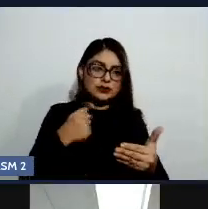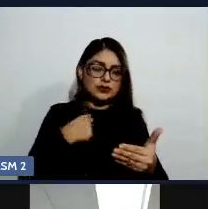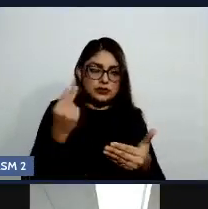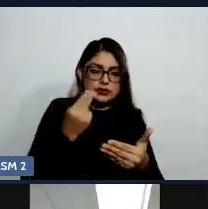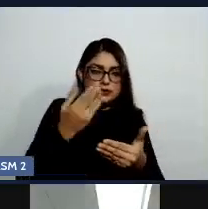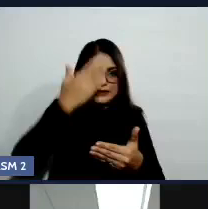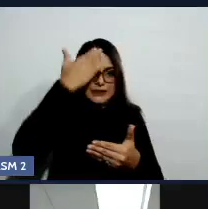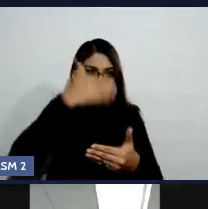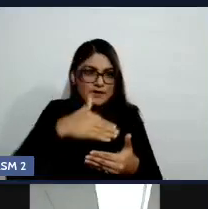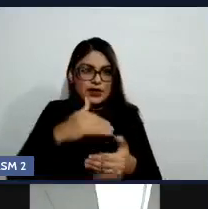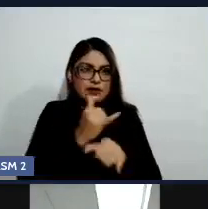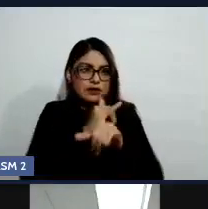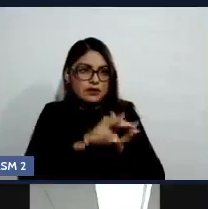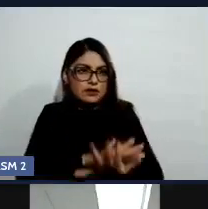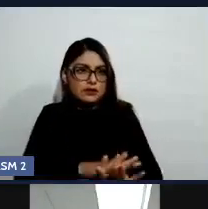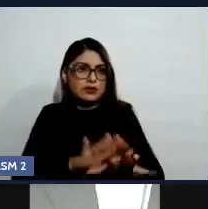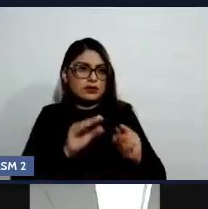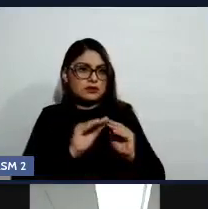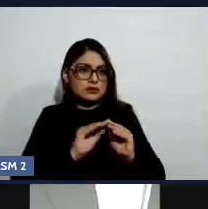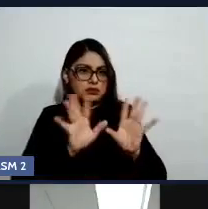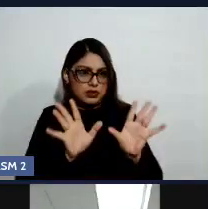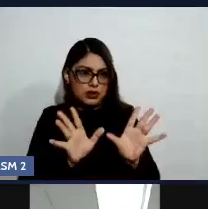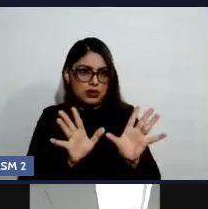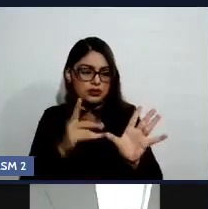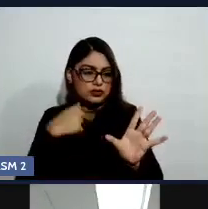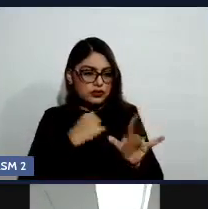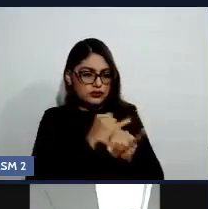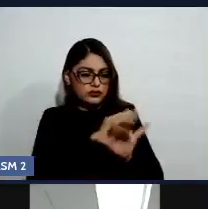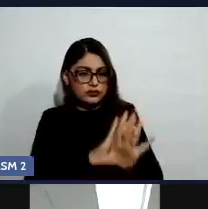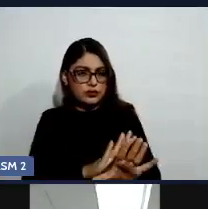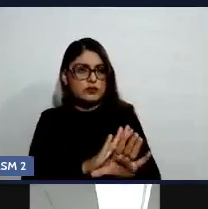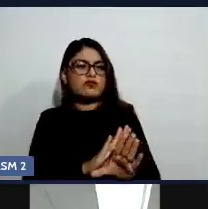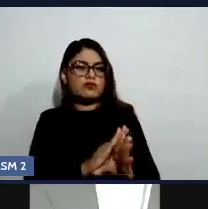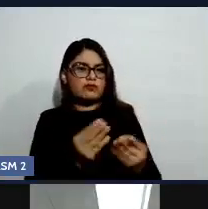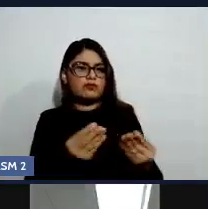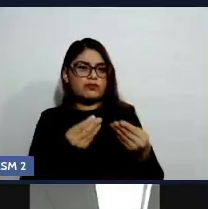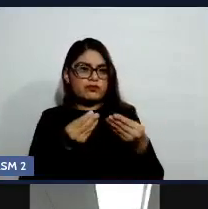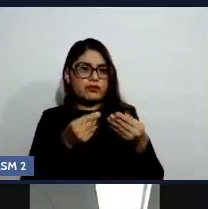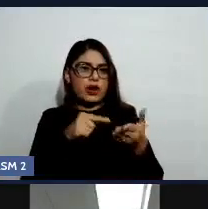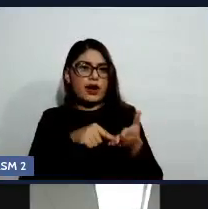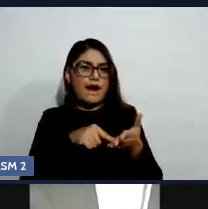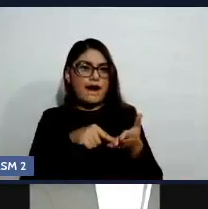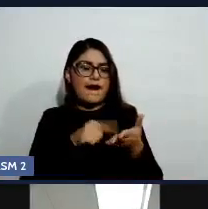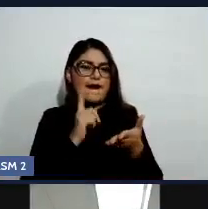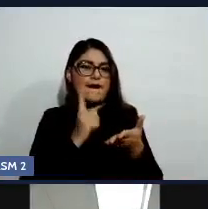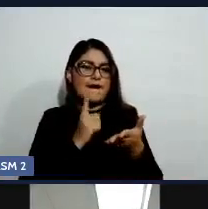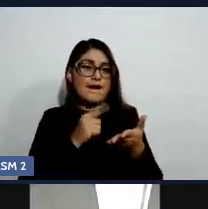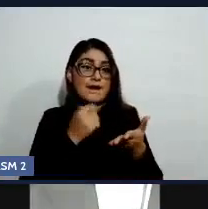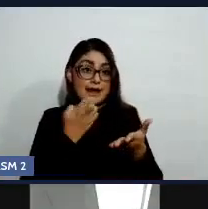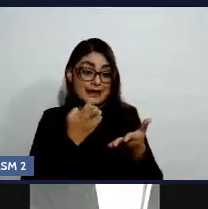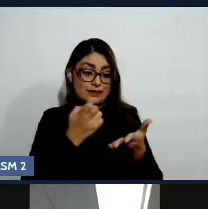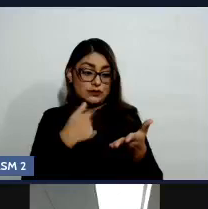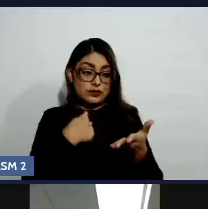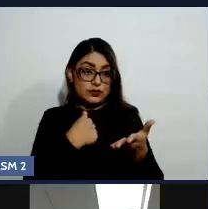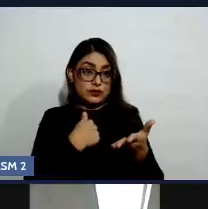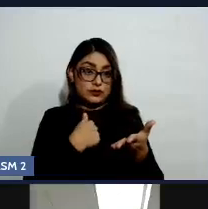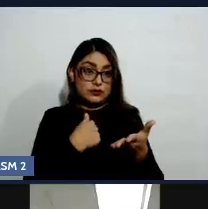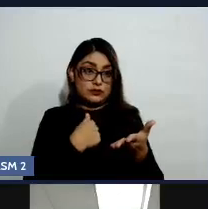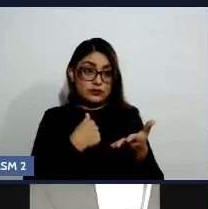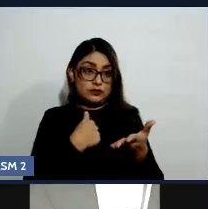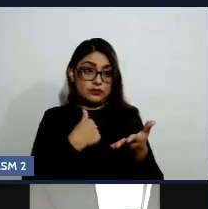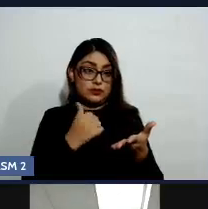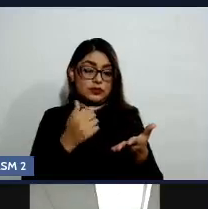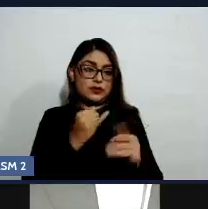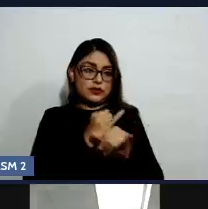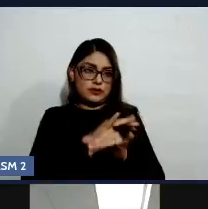Y con base a la información que tome, pues, con base en la información que